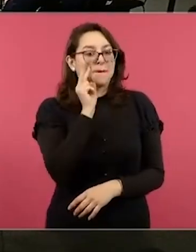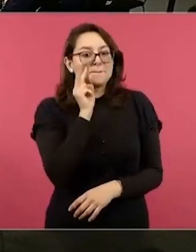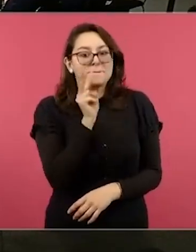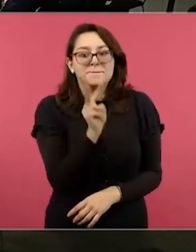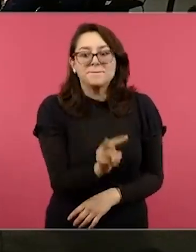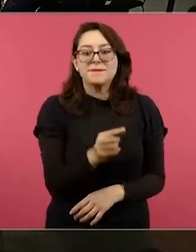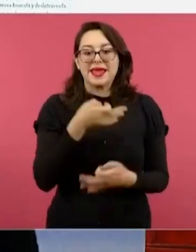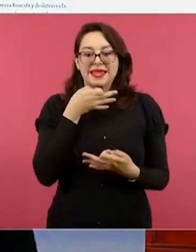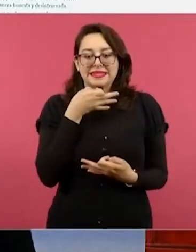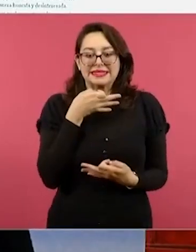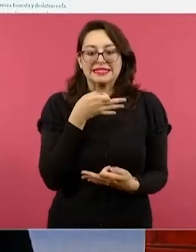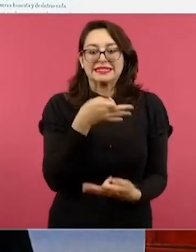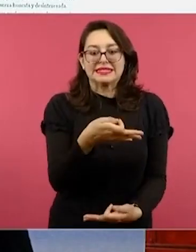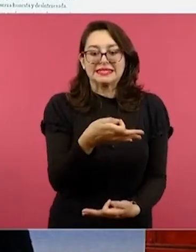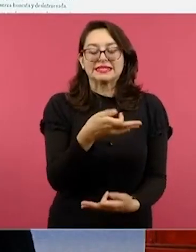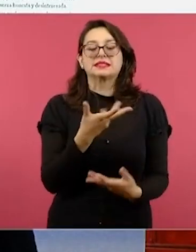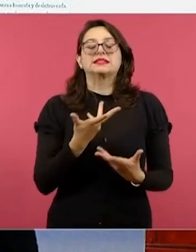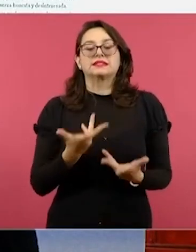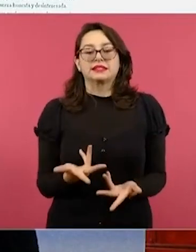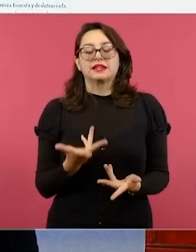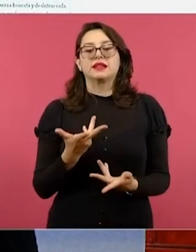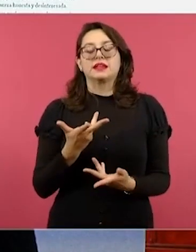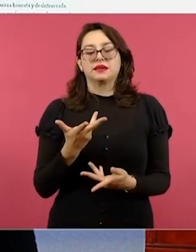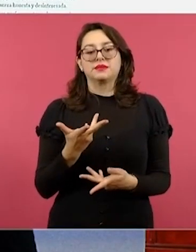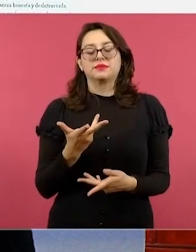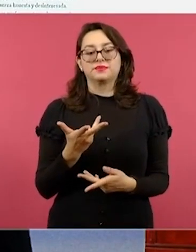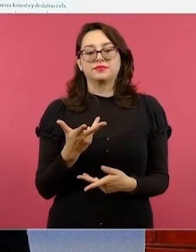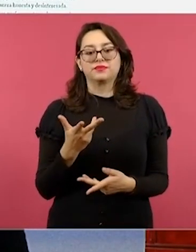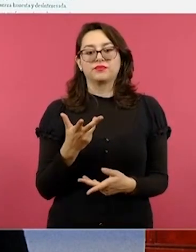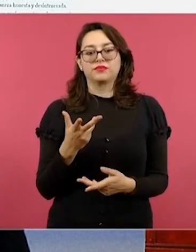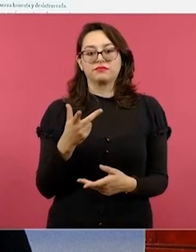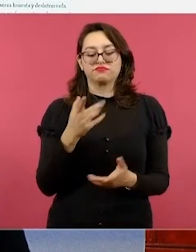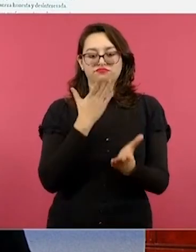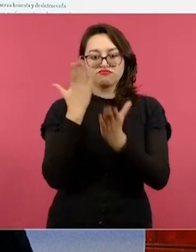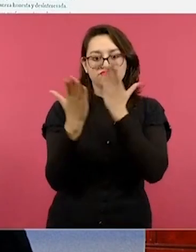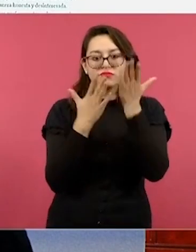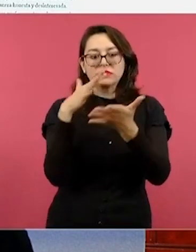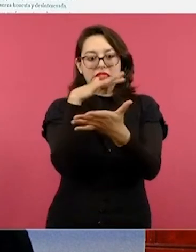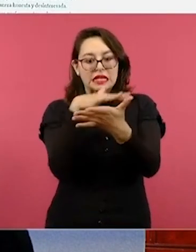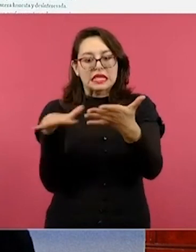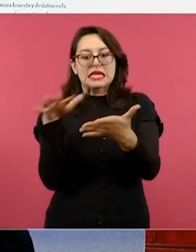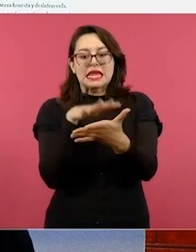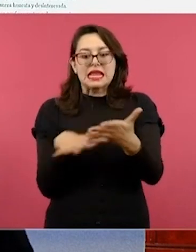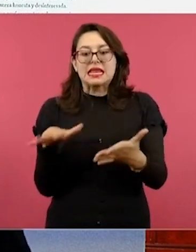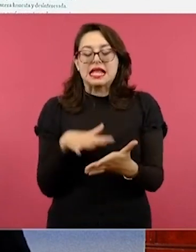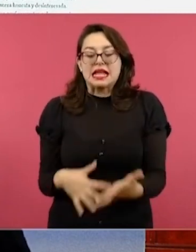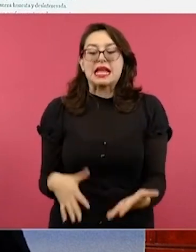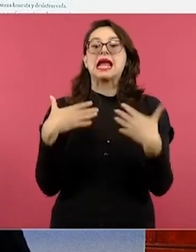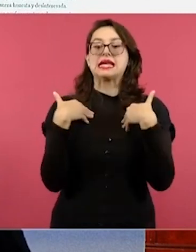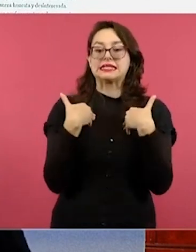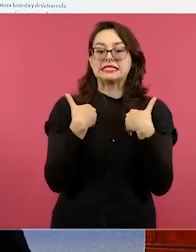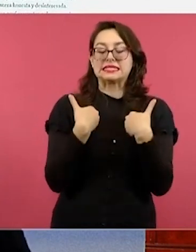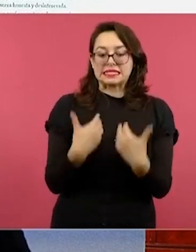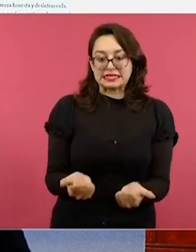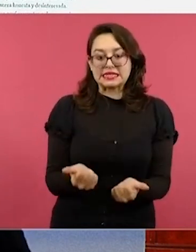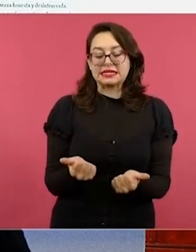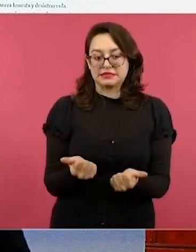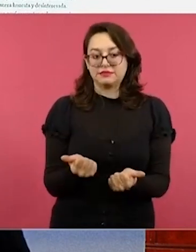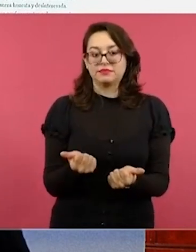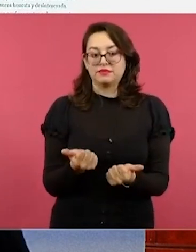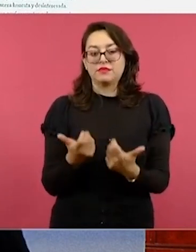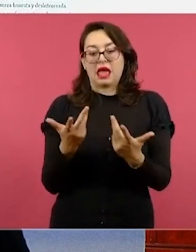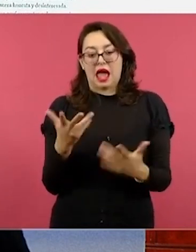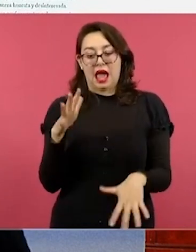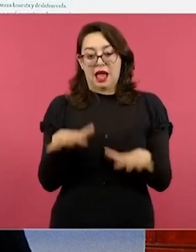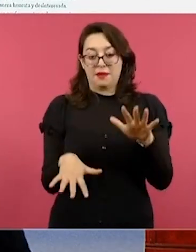que nos invita a una lectura de comprensión. Si bien la lectura están guiadas o nos pone